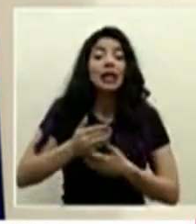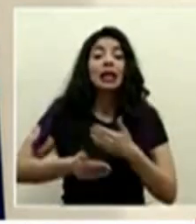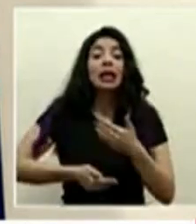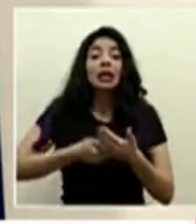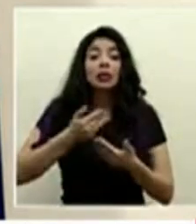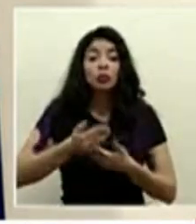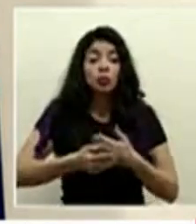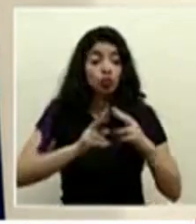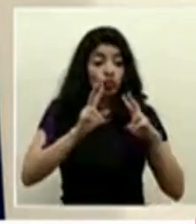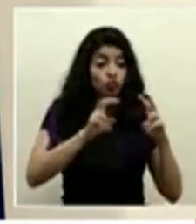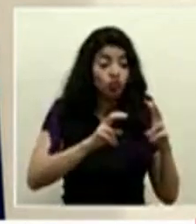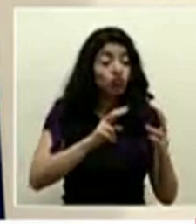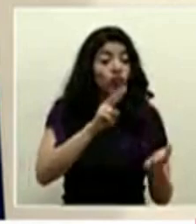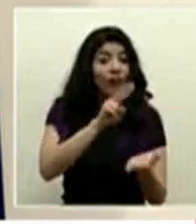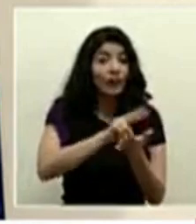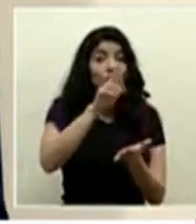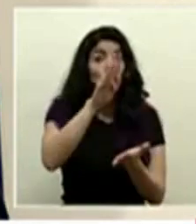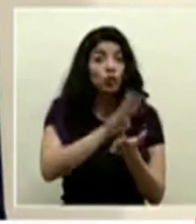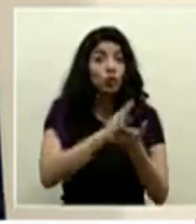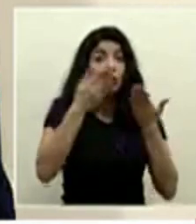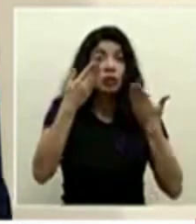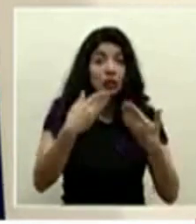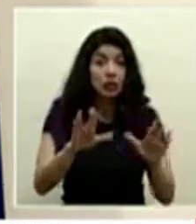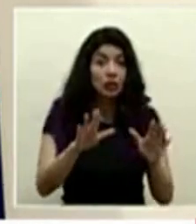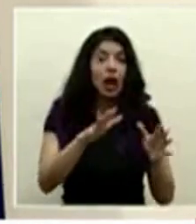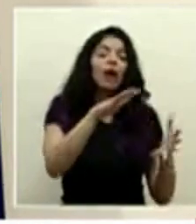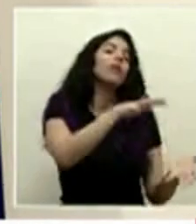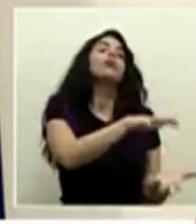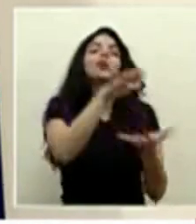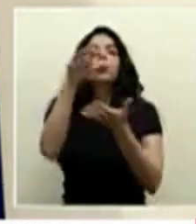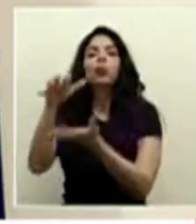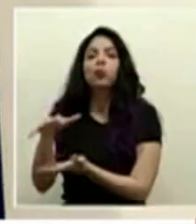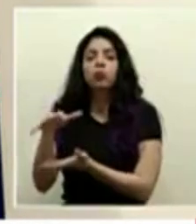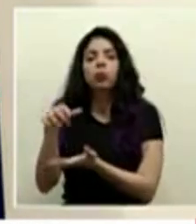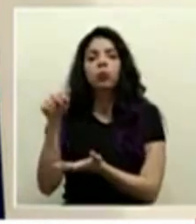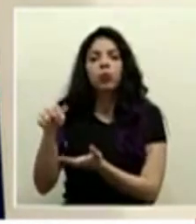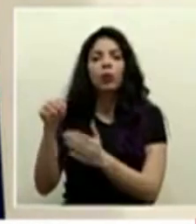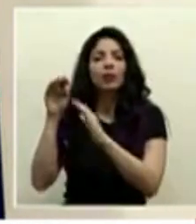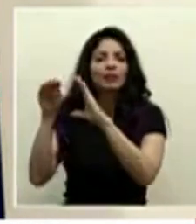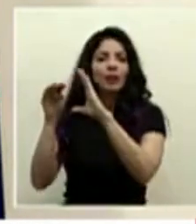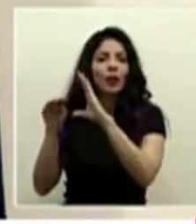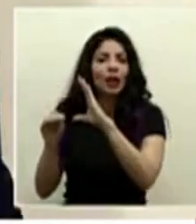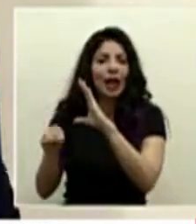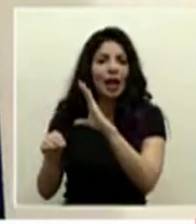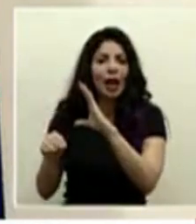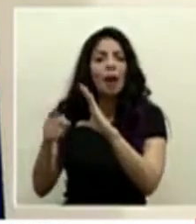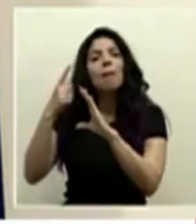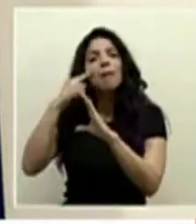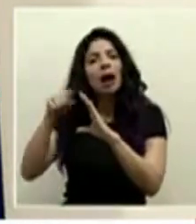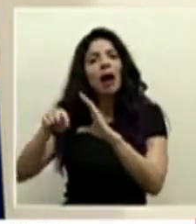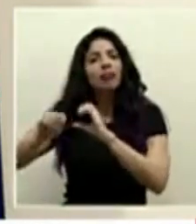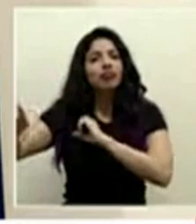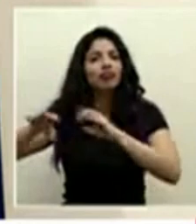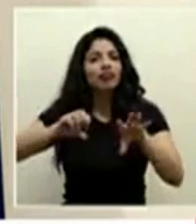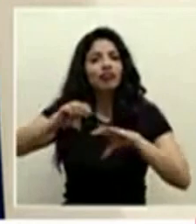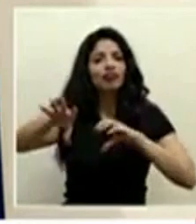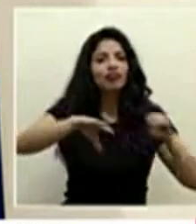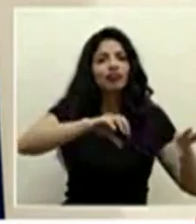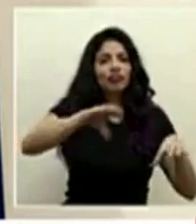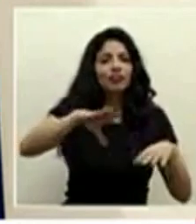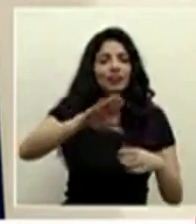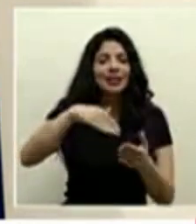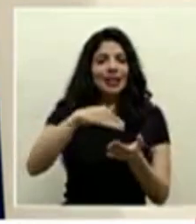se da el visto bueno de esa calidad entonces ya entra al área de digamos ya almacenamiento para distribución en todos nuestros